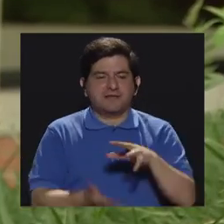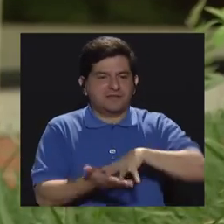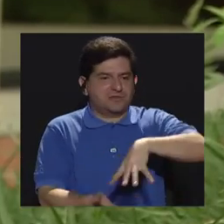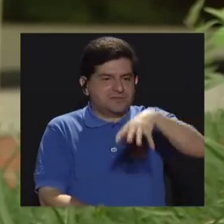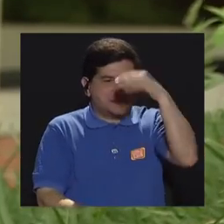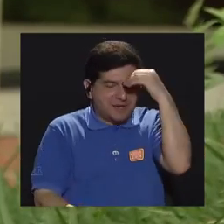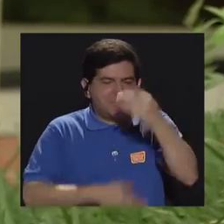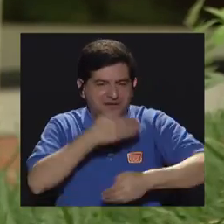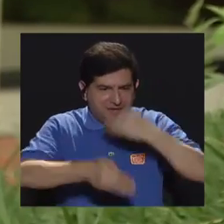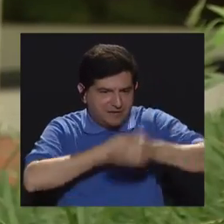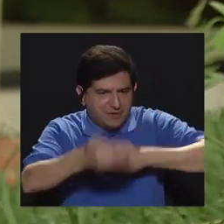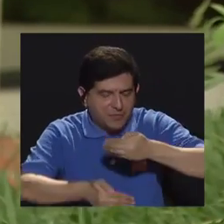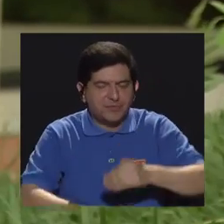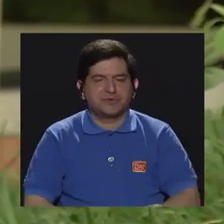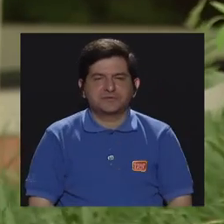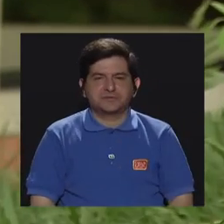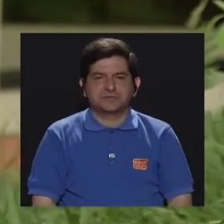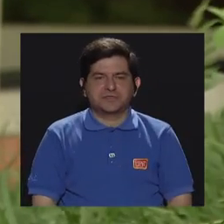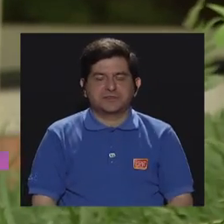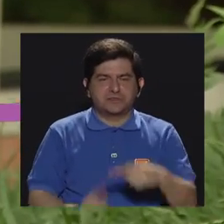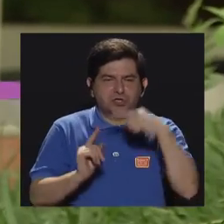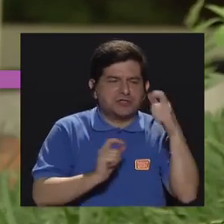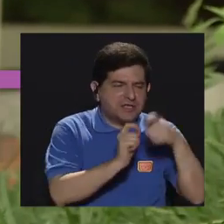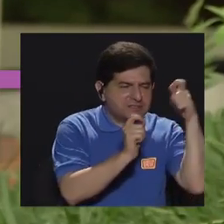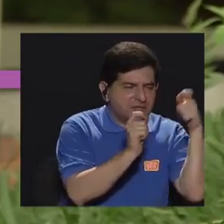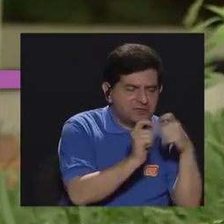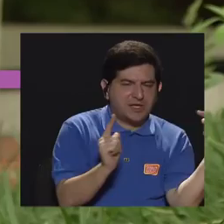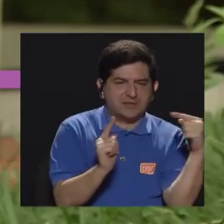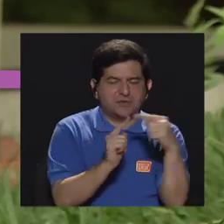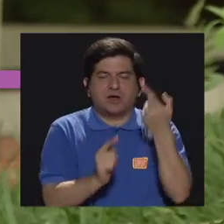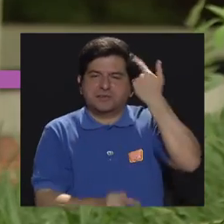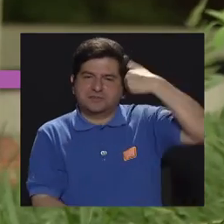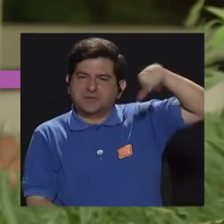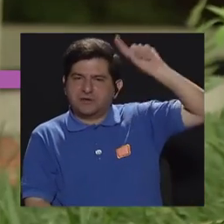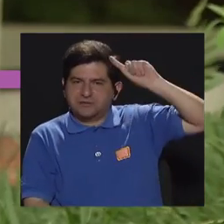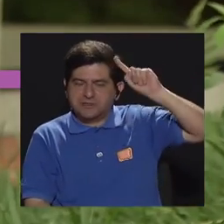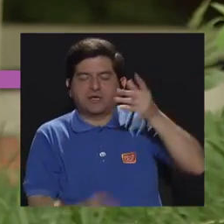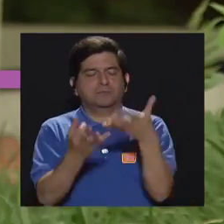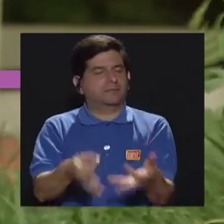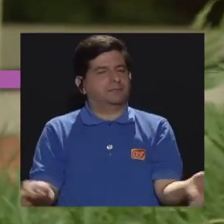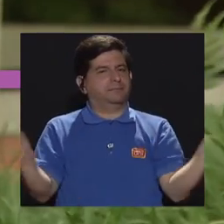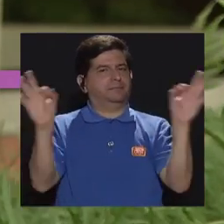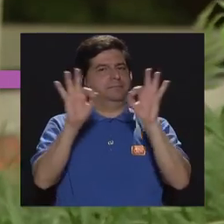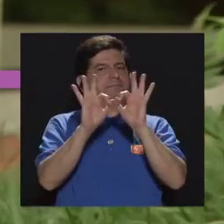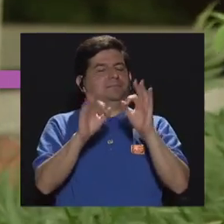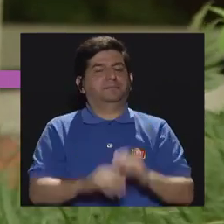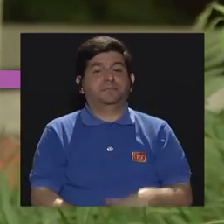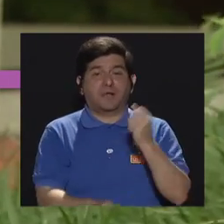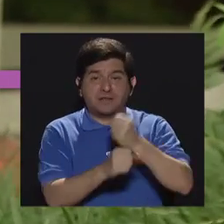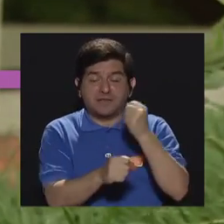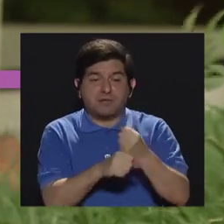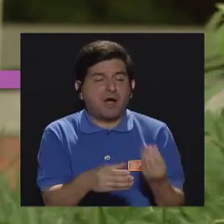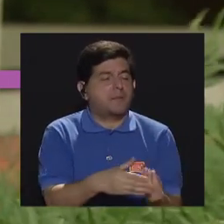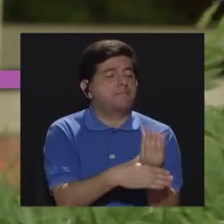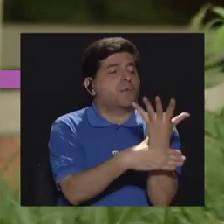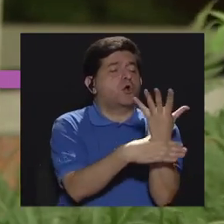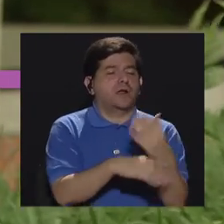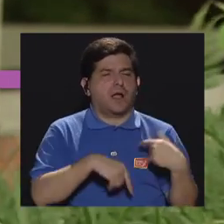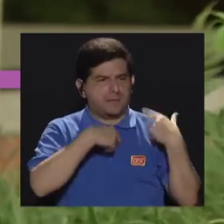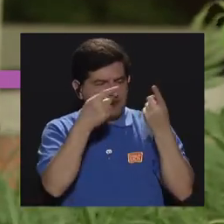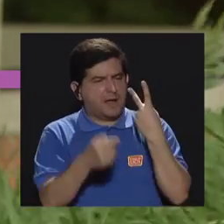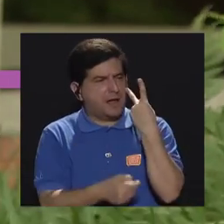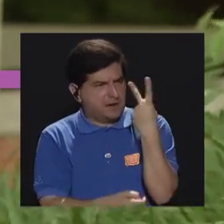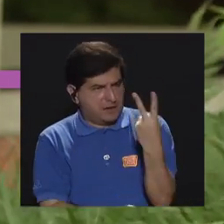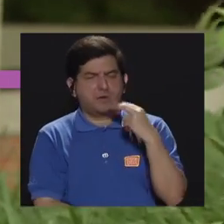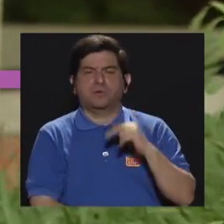aprender haciendo. Ir también de lo más concreto a lo más abstracto, que es muy importante, ¿verdad? Si vamos a trabajar los volcanes, bueno, llevarlo a ver